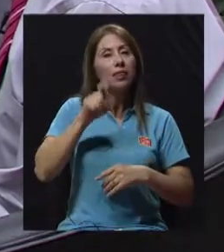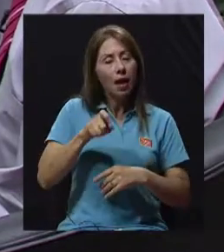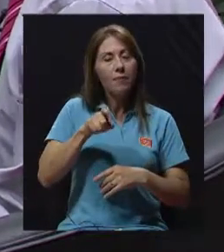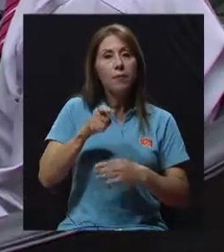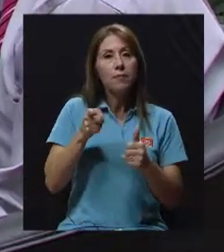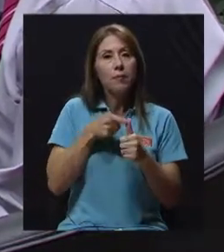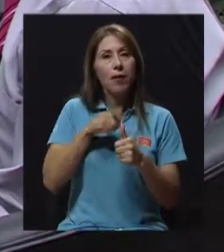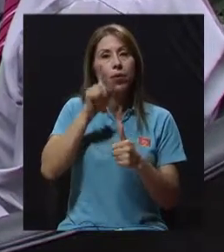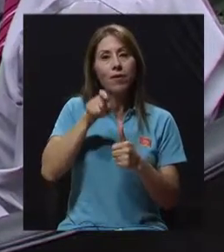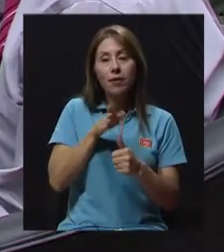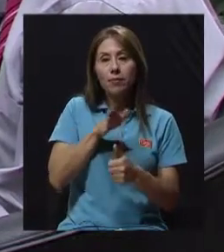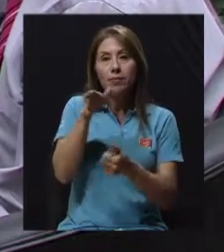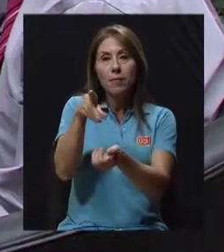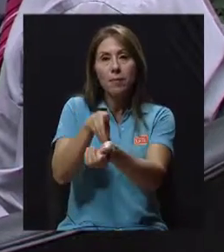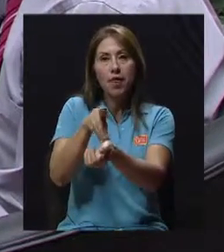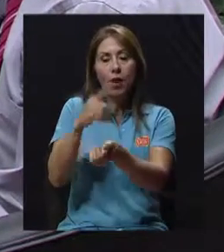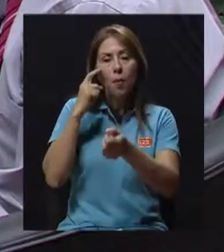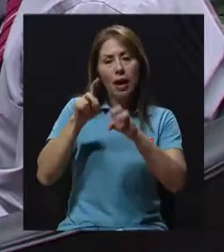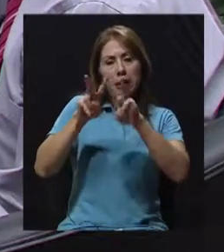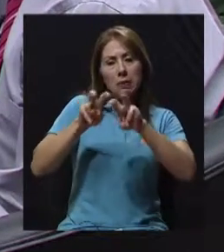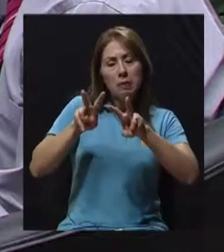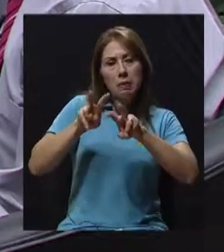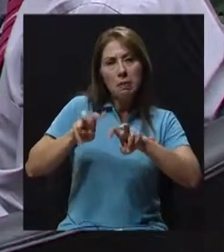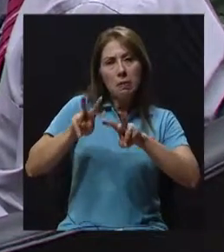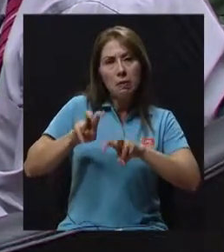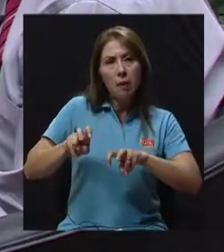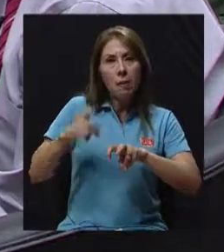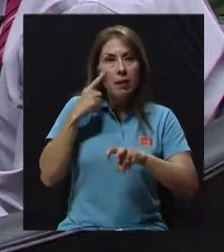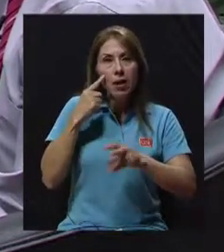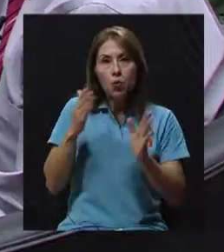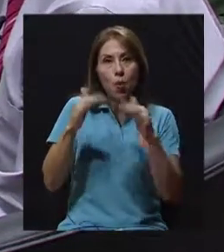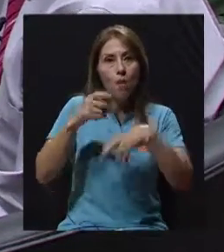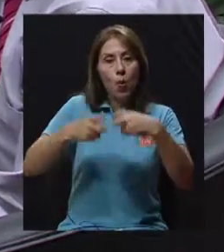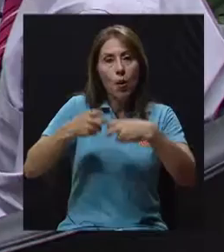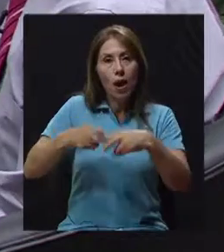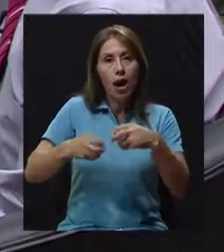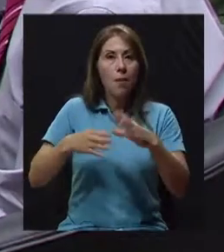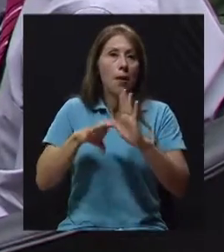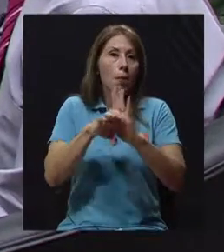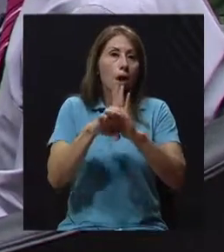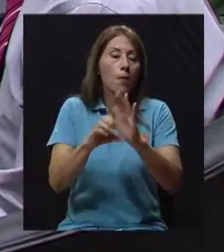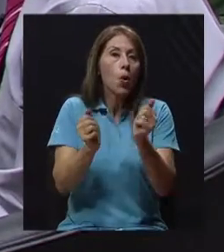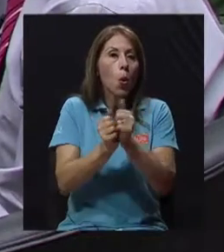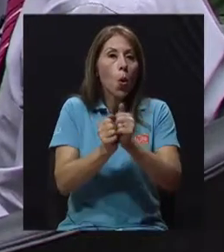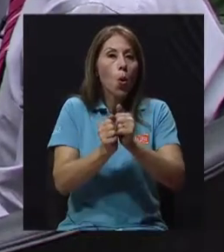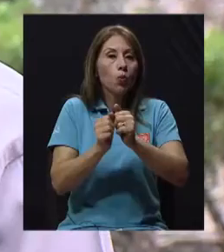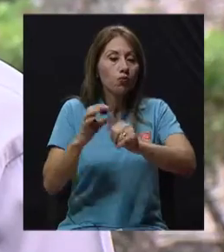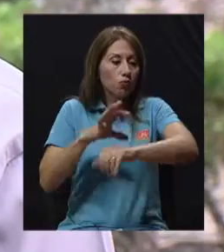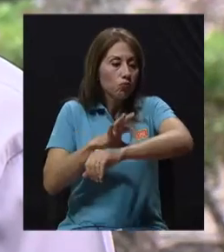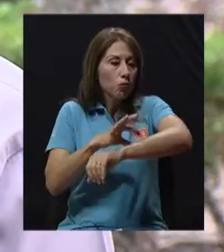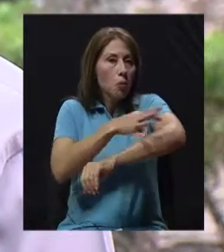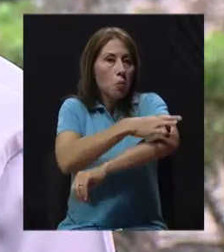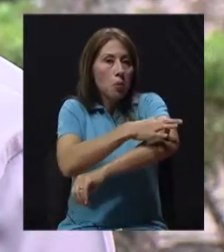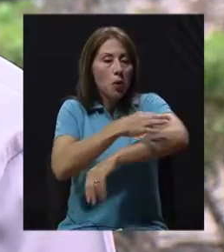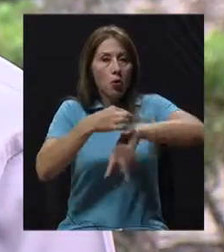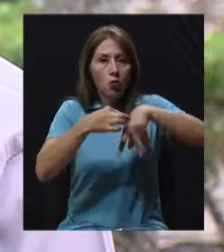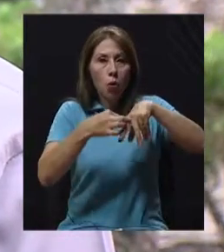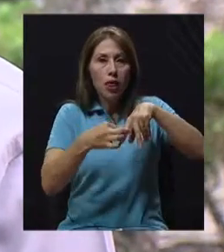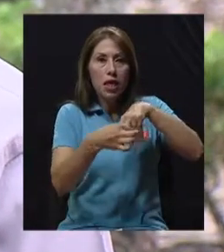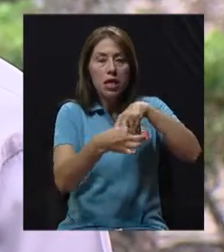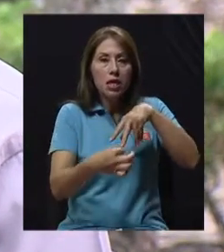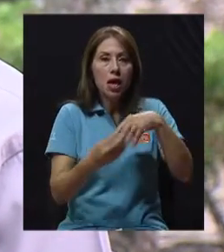otro problema que le pueda afectar digamos desde el punto de vista extremidades, las piernas, rodillas, etcétera,